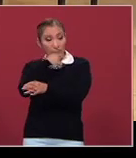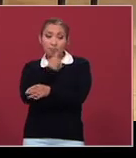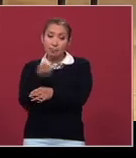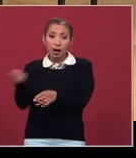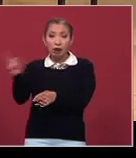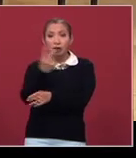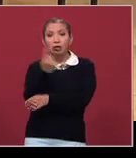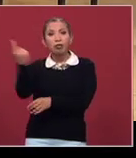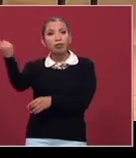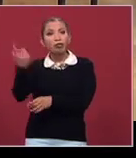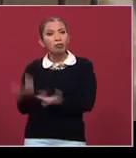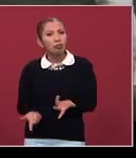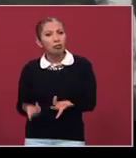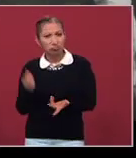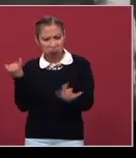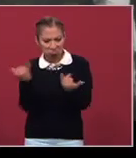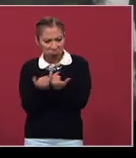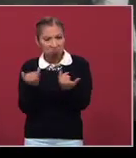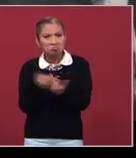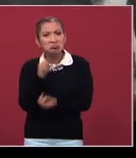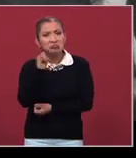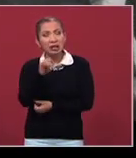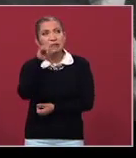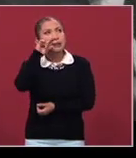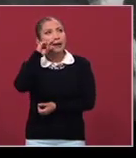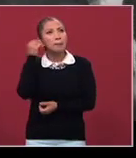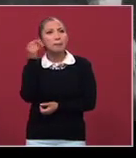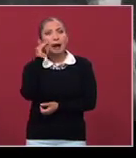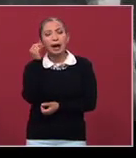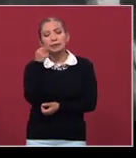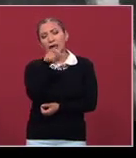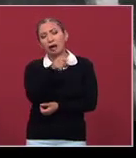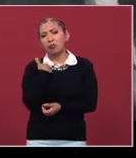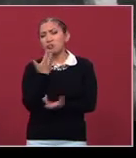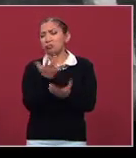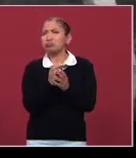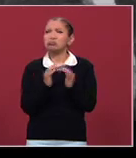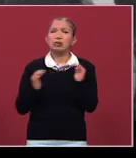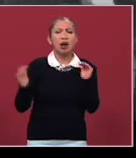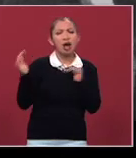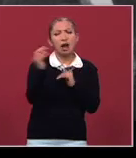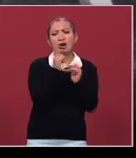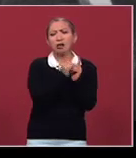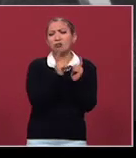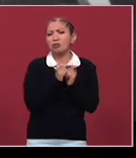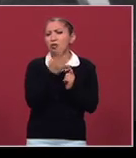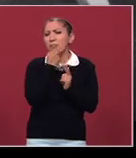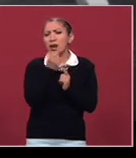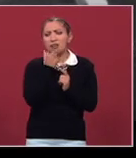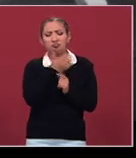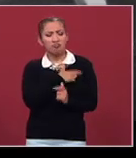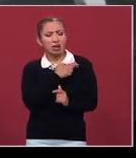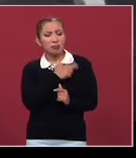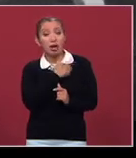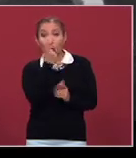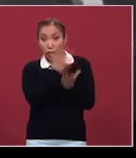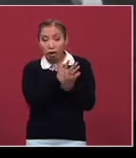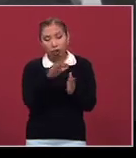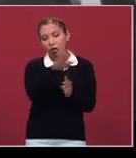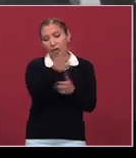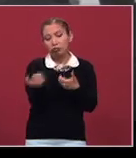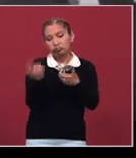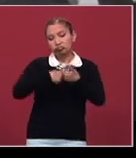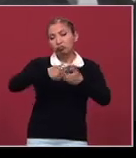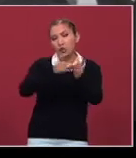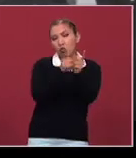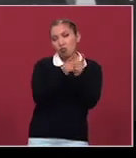Sí, también, creemos que Zapata, Zapata es el gran caudillo, pero no es el único. Tiene la virtud de sumarse a